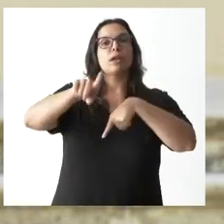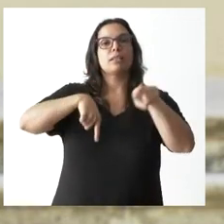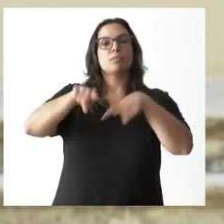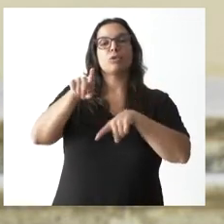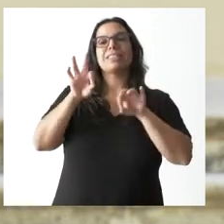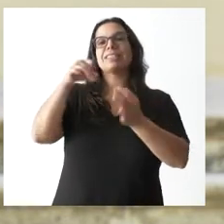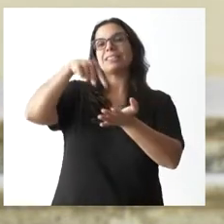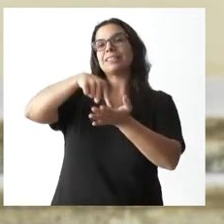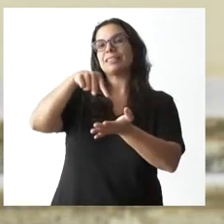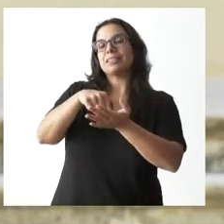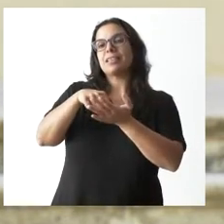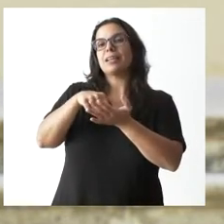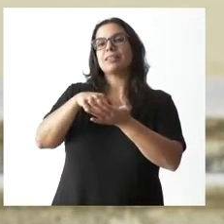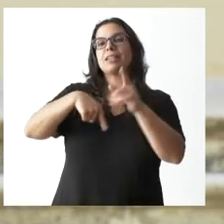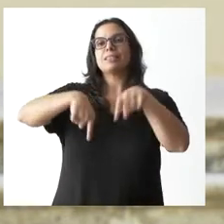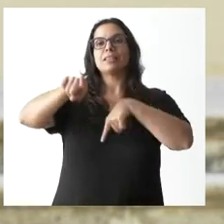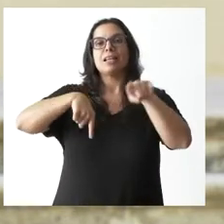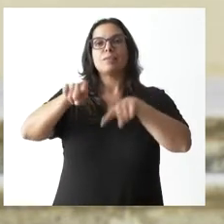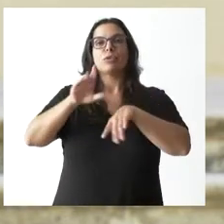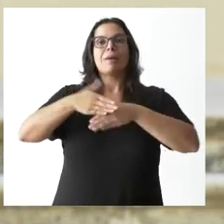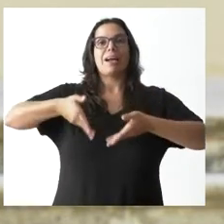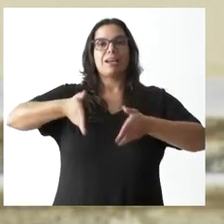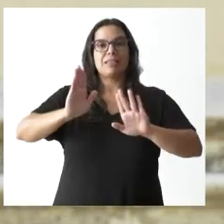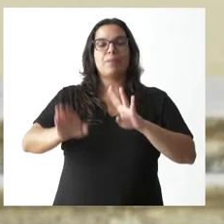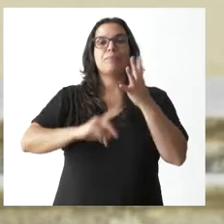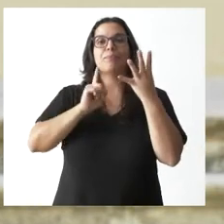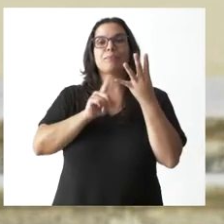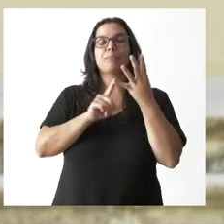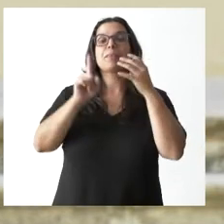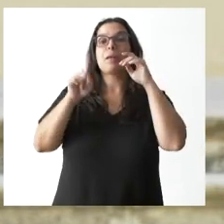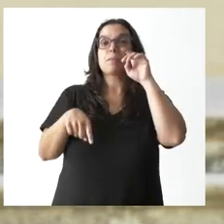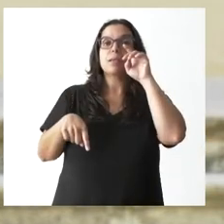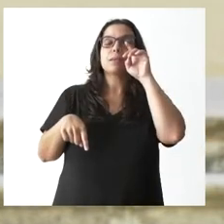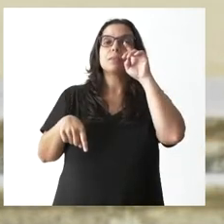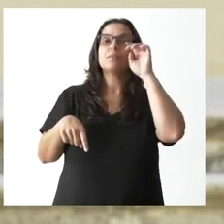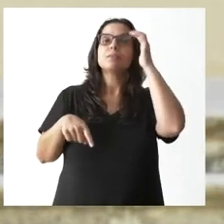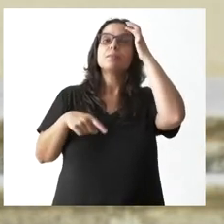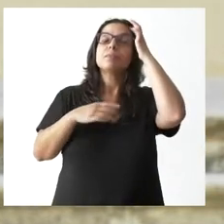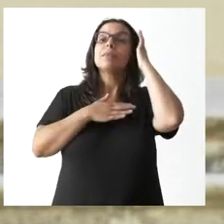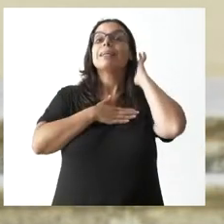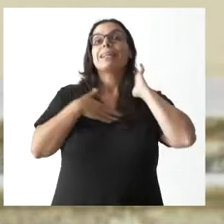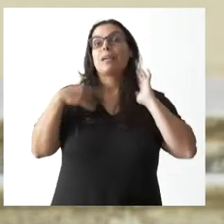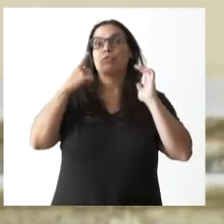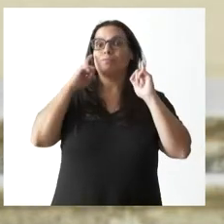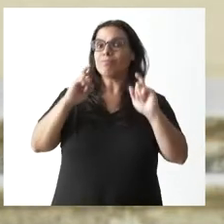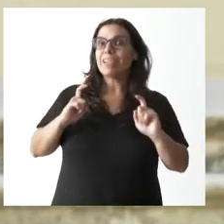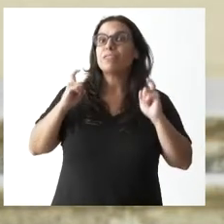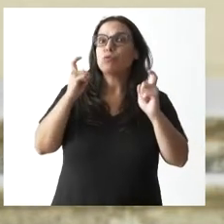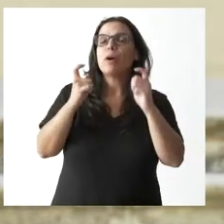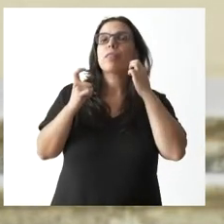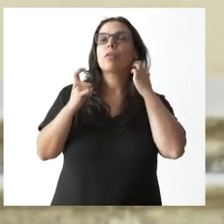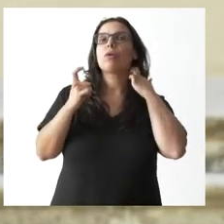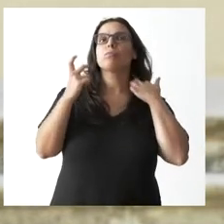tasas de transporte por carretera. También queremos hacer un esfuerzo y un